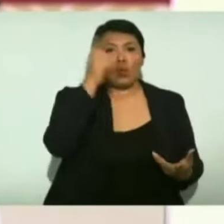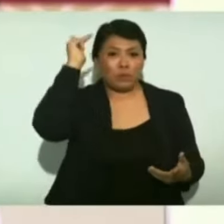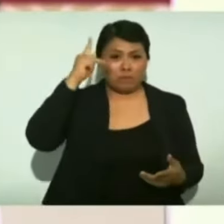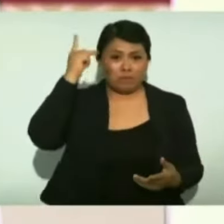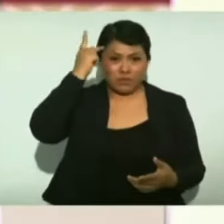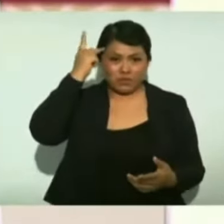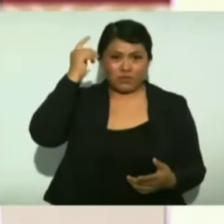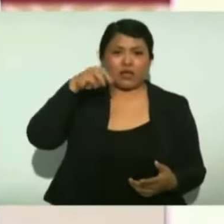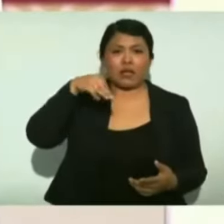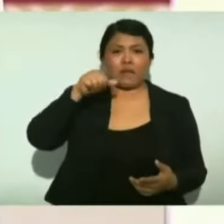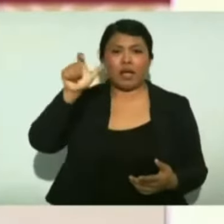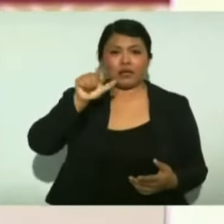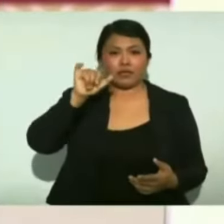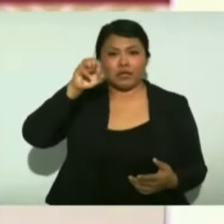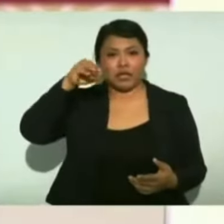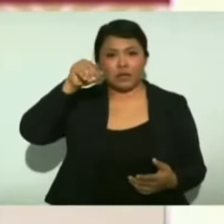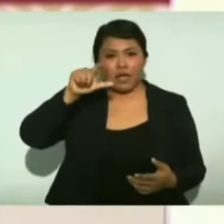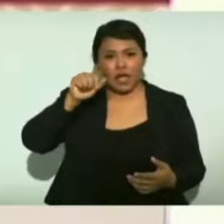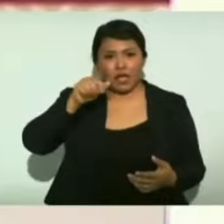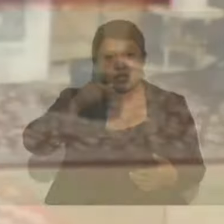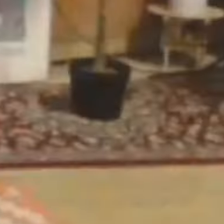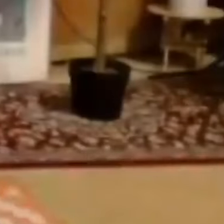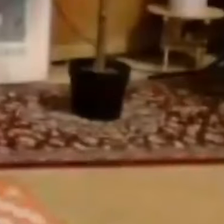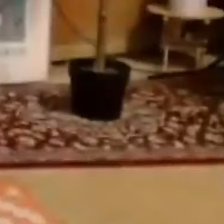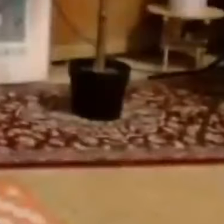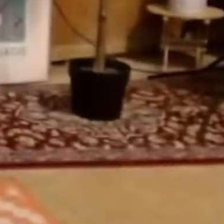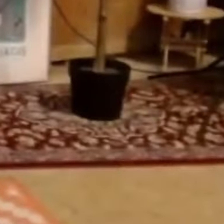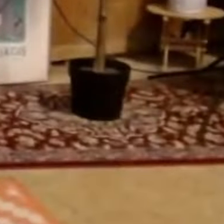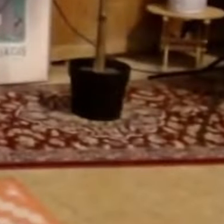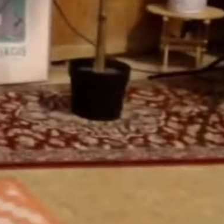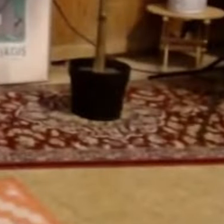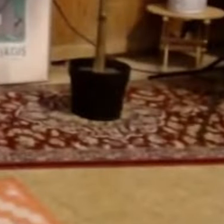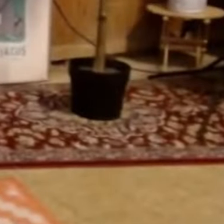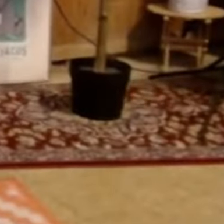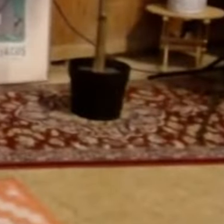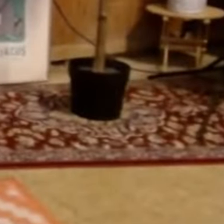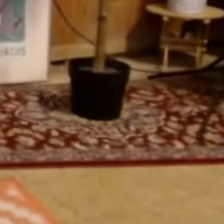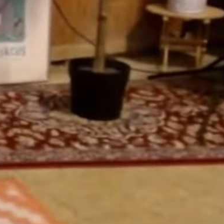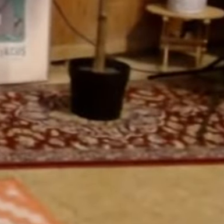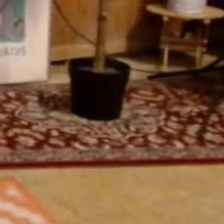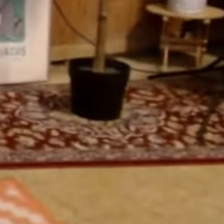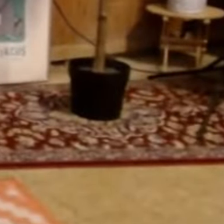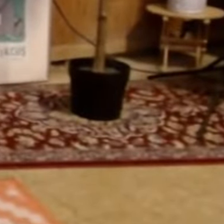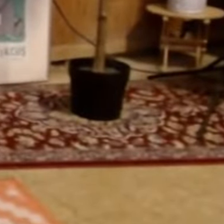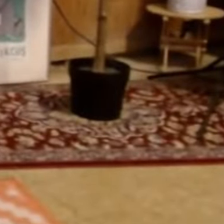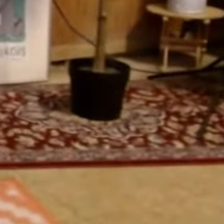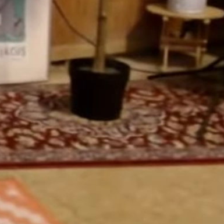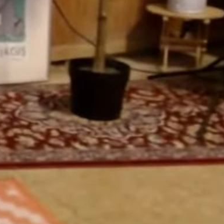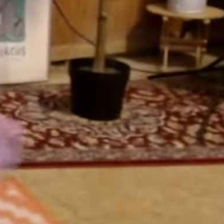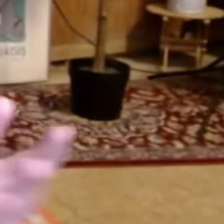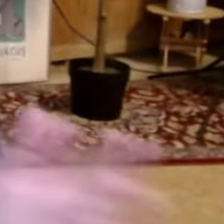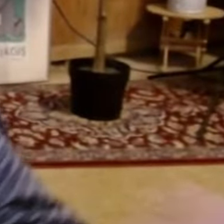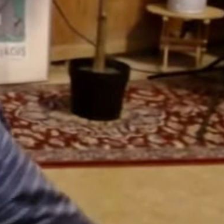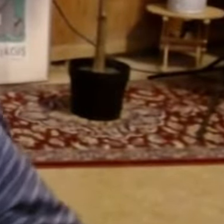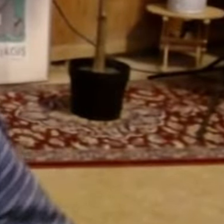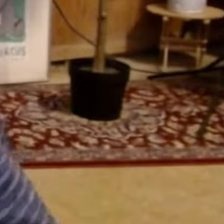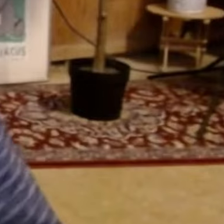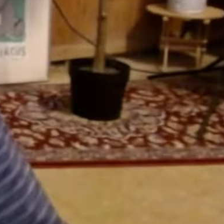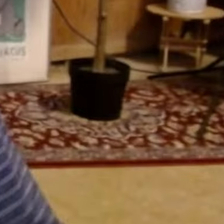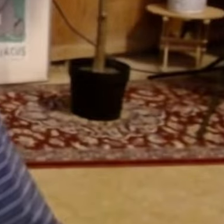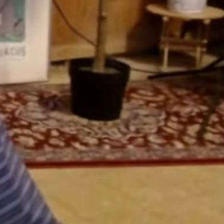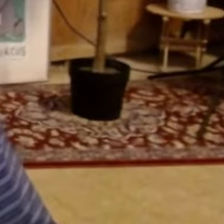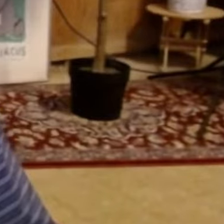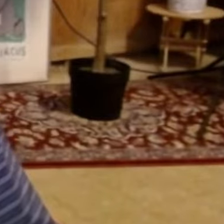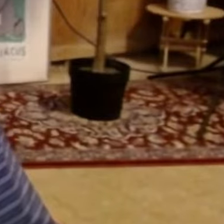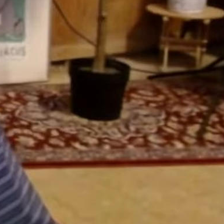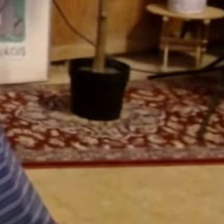Maximiliano. Miren, en México también lo hicieron, fueron ahí a España a quejarse con el rey de España, pues